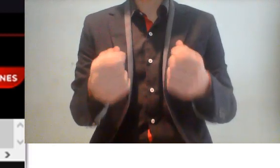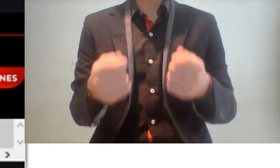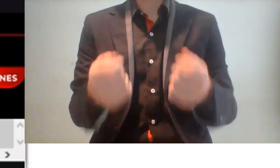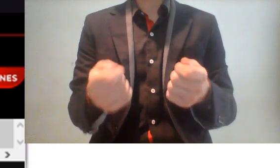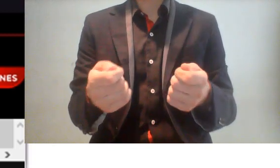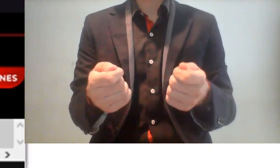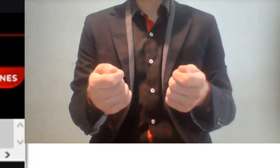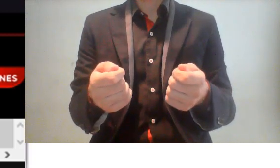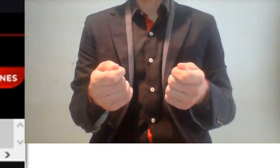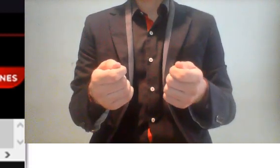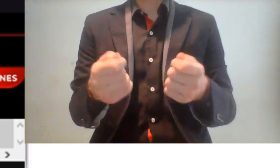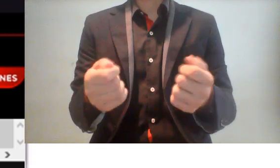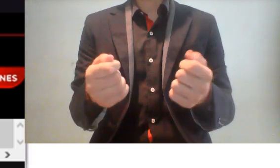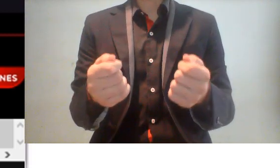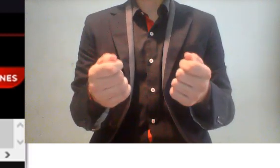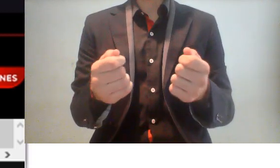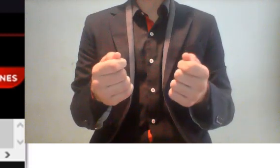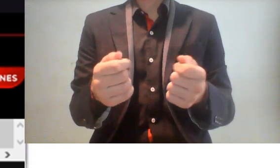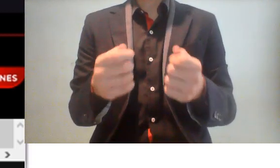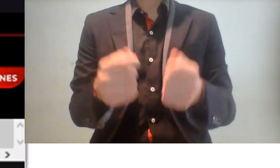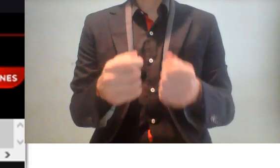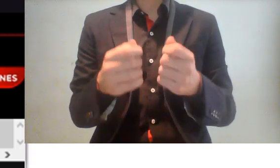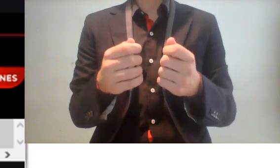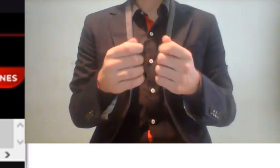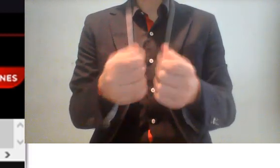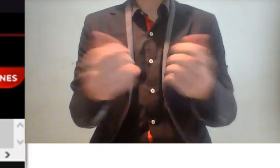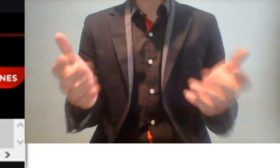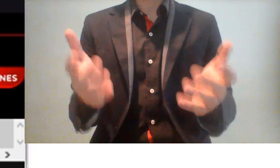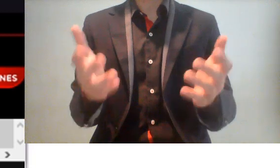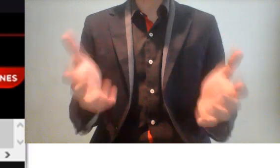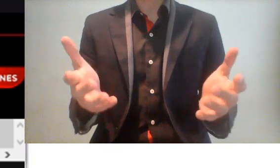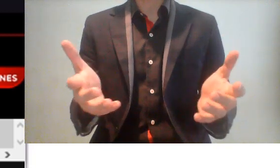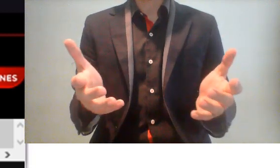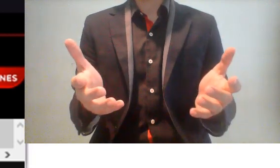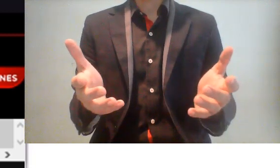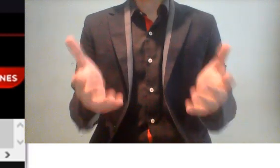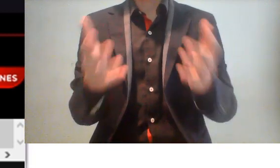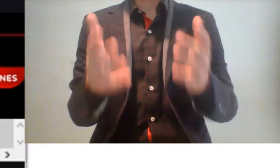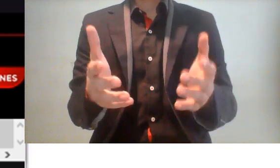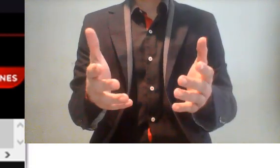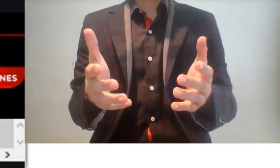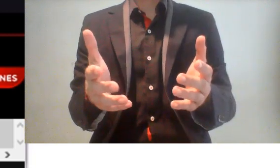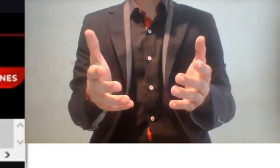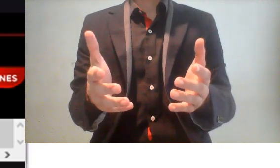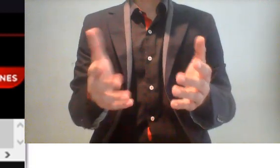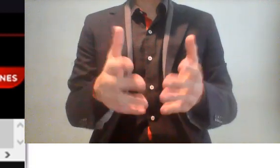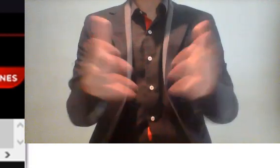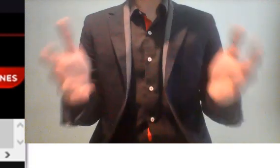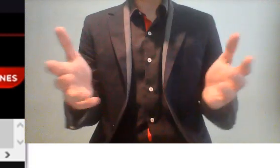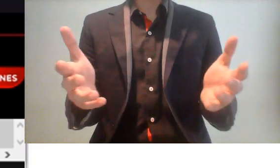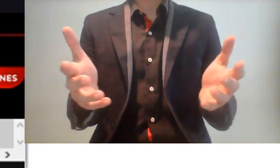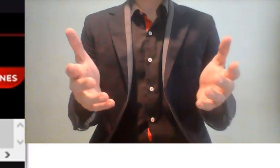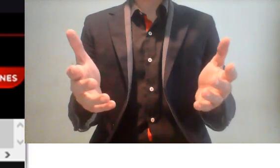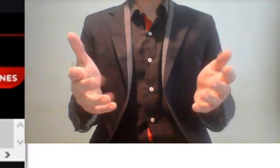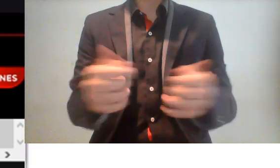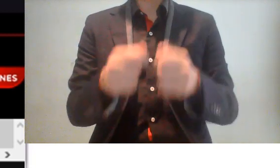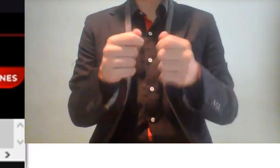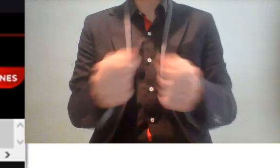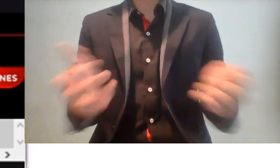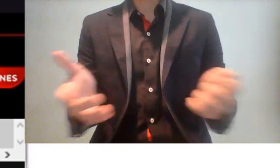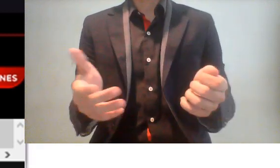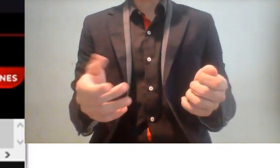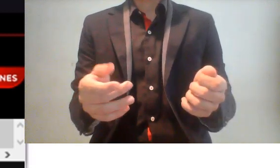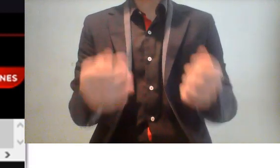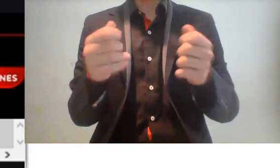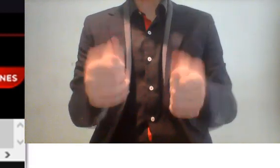algún alimento en la mesa. Para poder siquiera llevarse un bolillo a la boca. Pero, no. Pero eso no los quieres apoyar. Eso